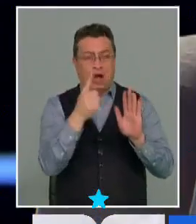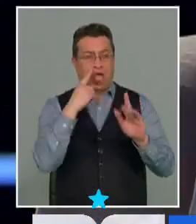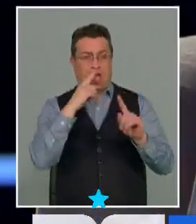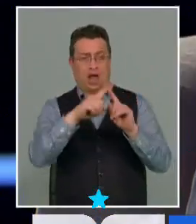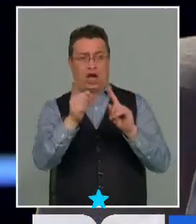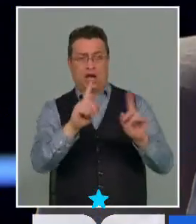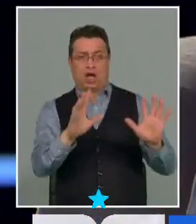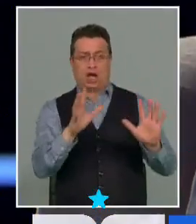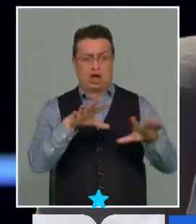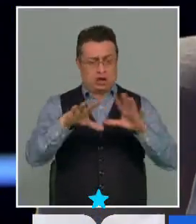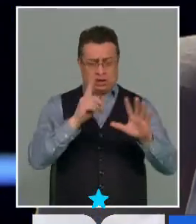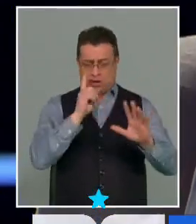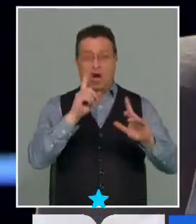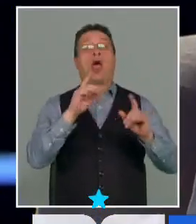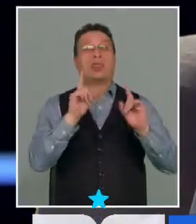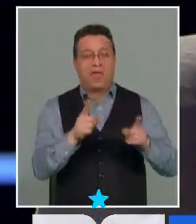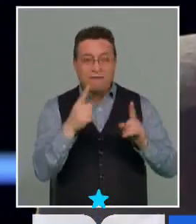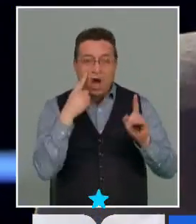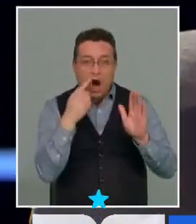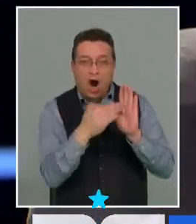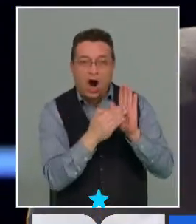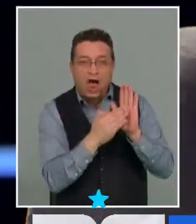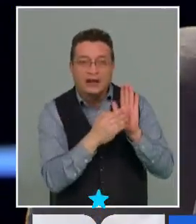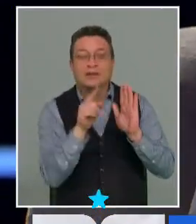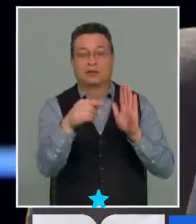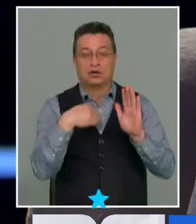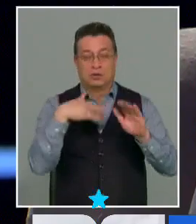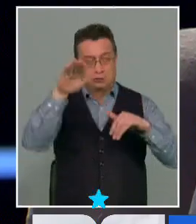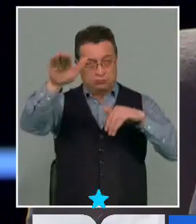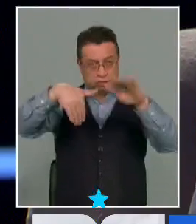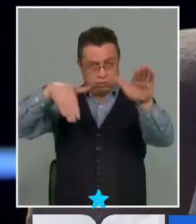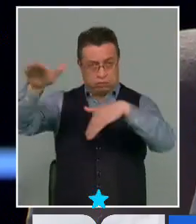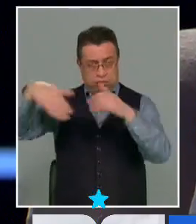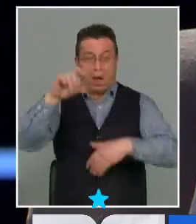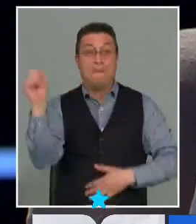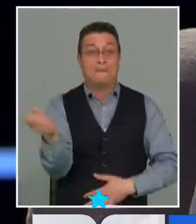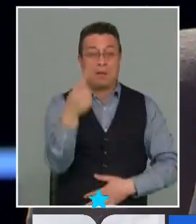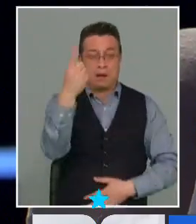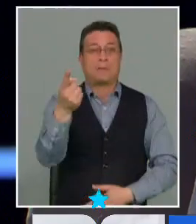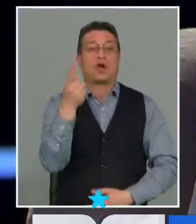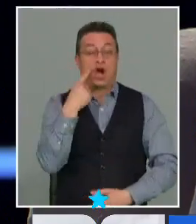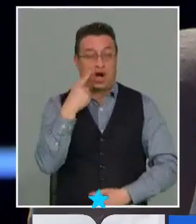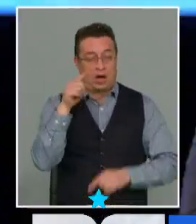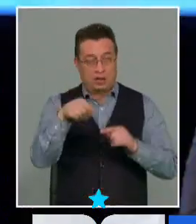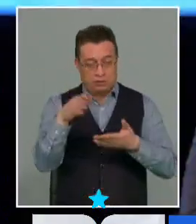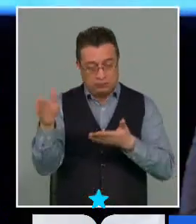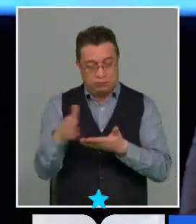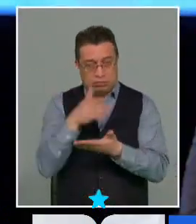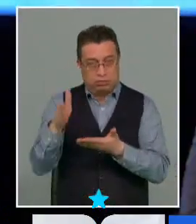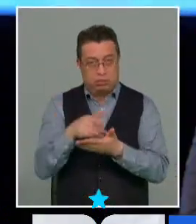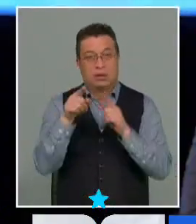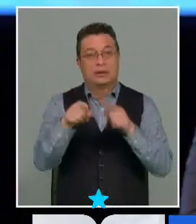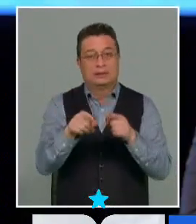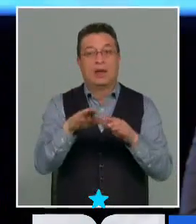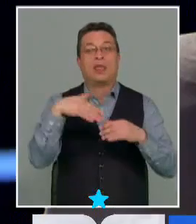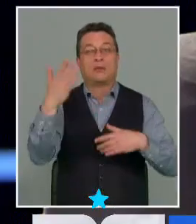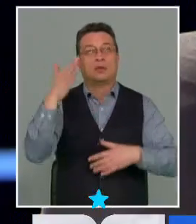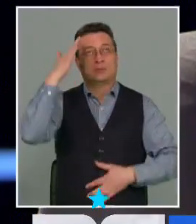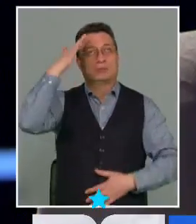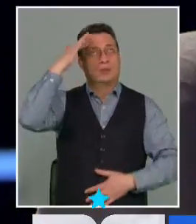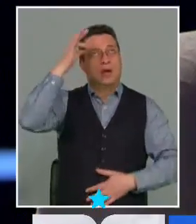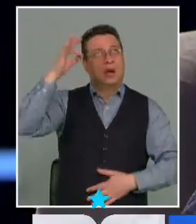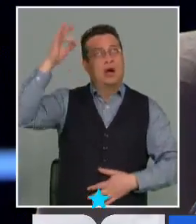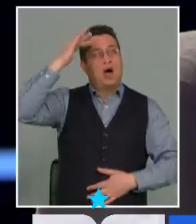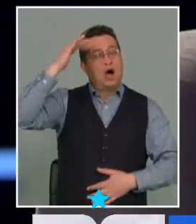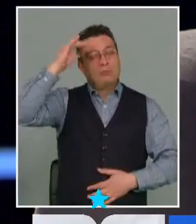o algo que no conoce. Entonces la convocatoria que yo hago es que primero conozcamos el texto y luego de eso hagamos nuestro propio juicio